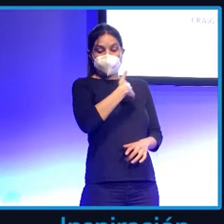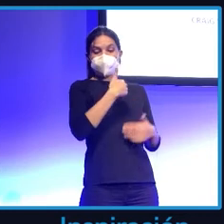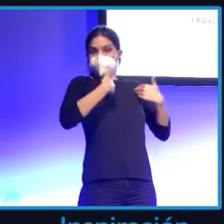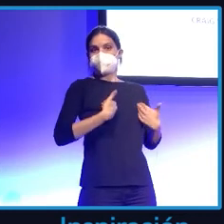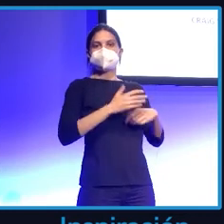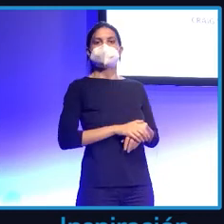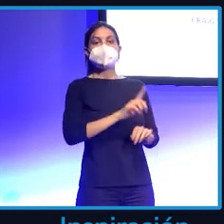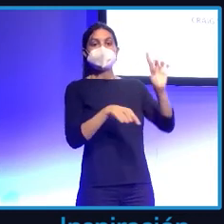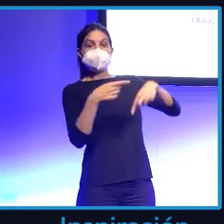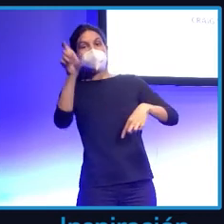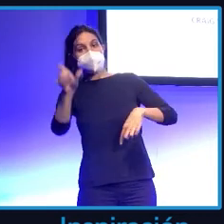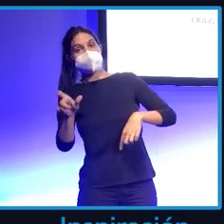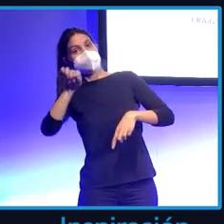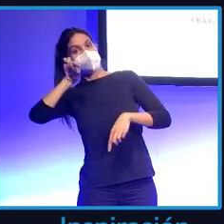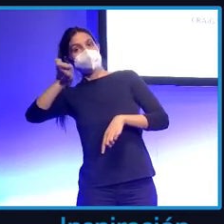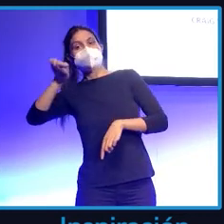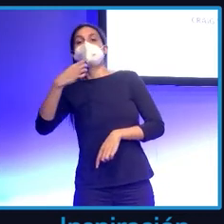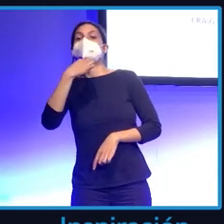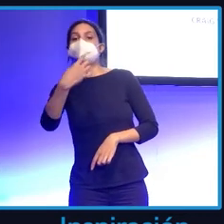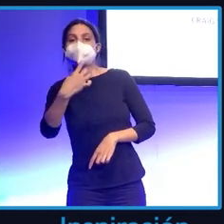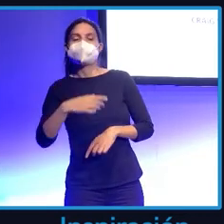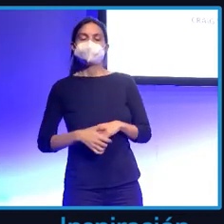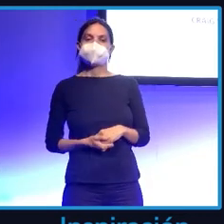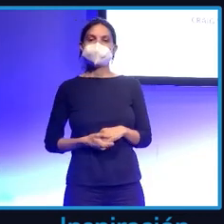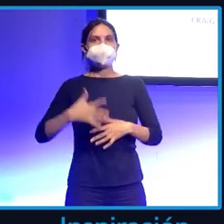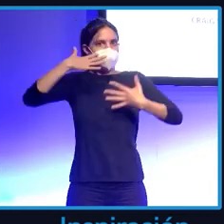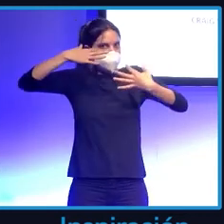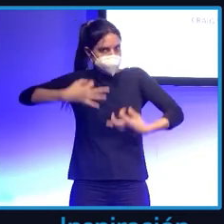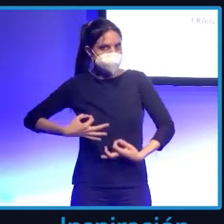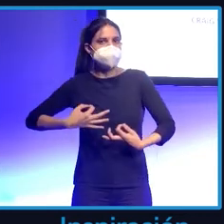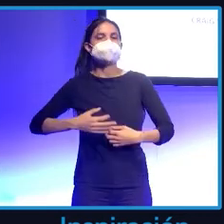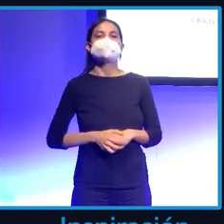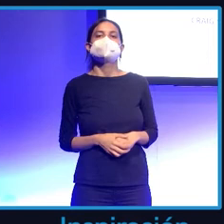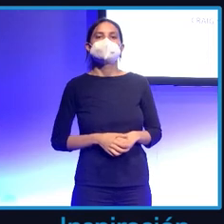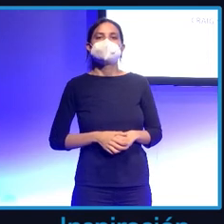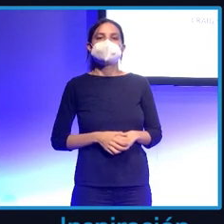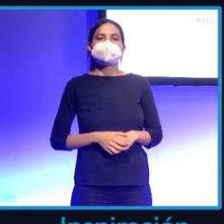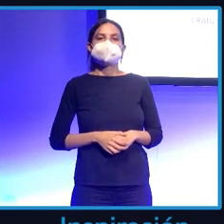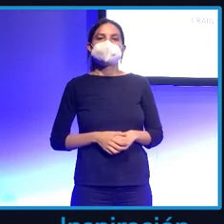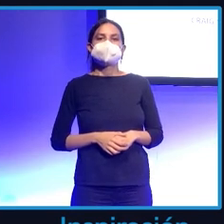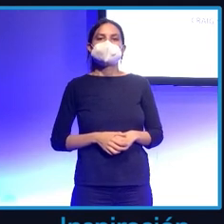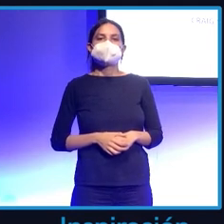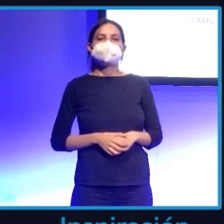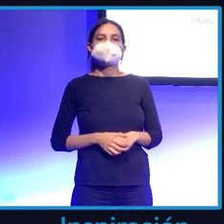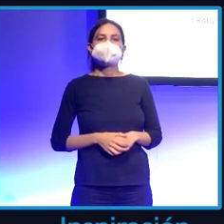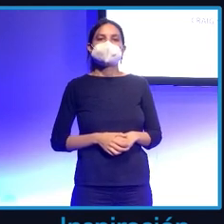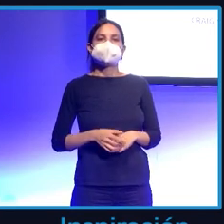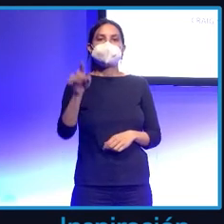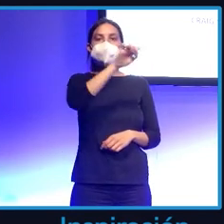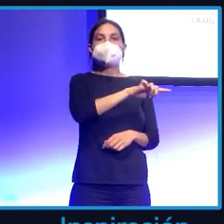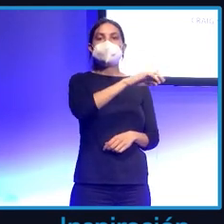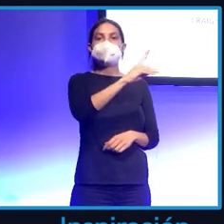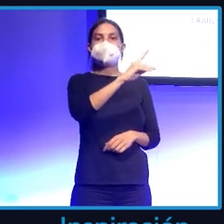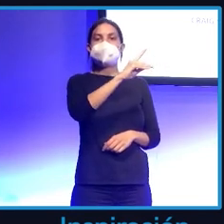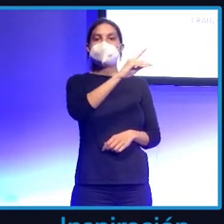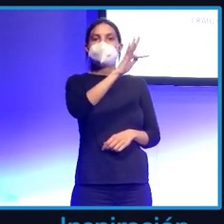Ira que dice que realmente es Dave y Craig lo que fueron los que